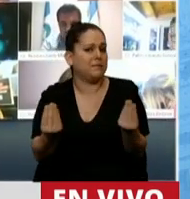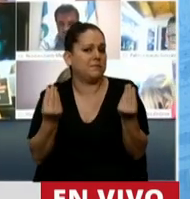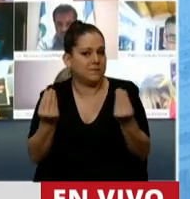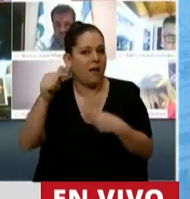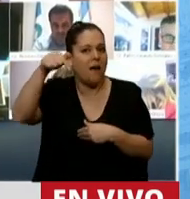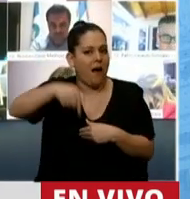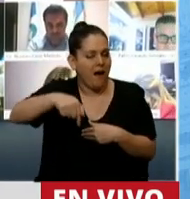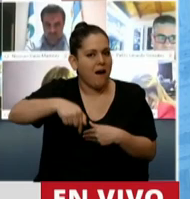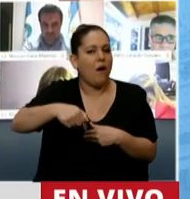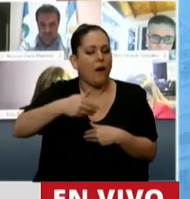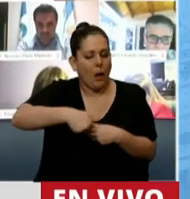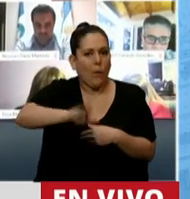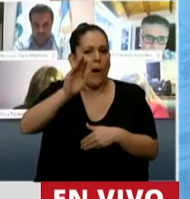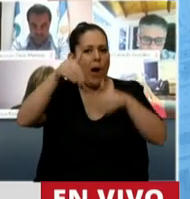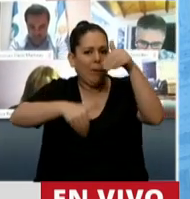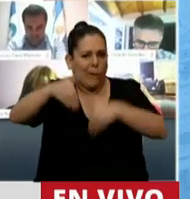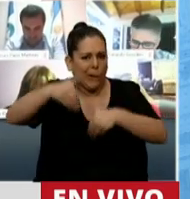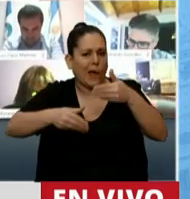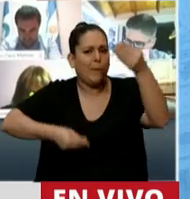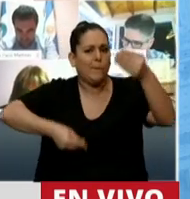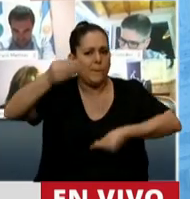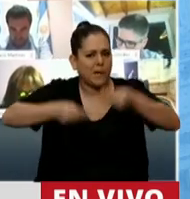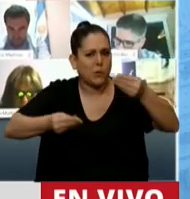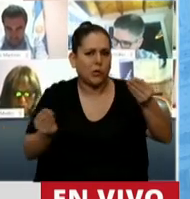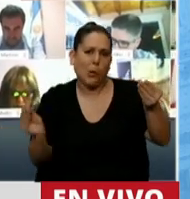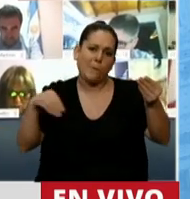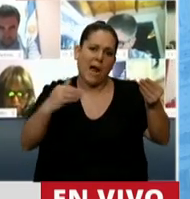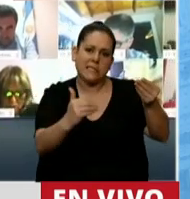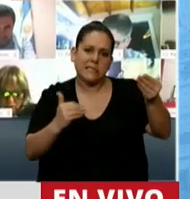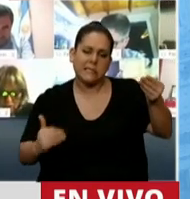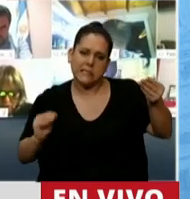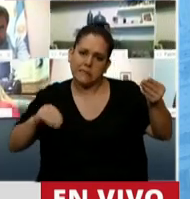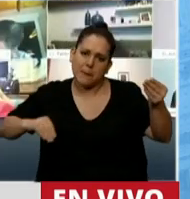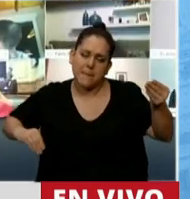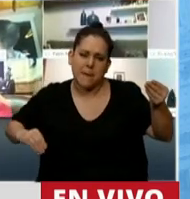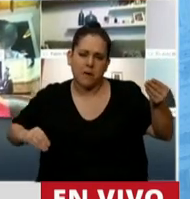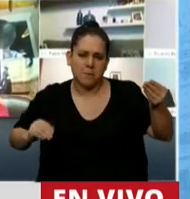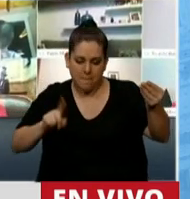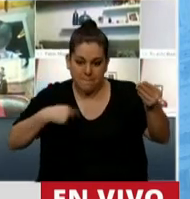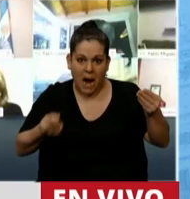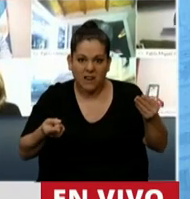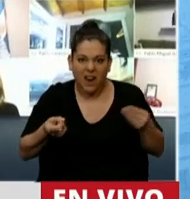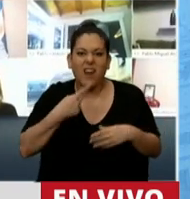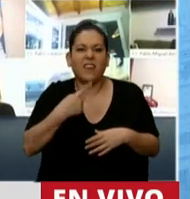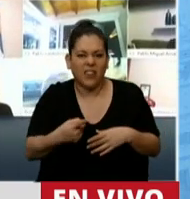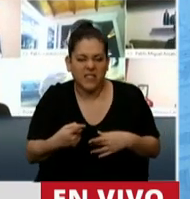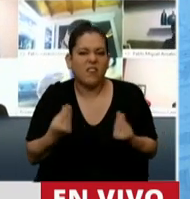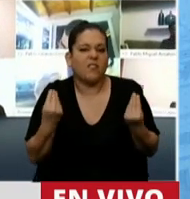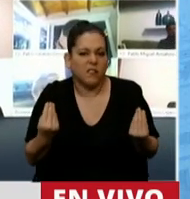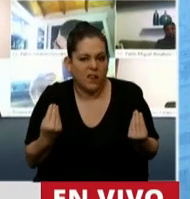van a votar un presupuesto, una ampliación de presupuesto mañana que plantea emitir